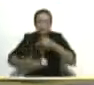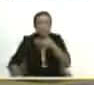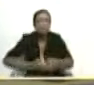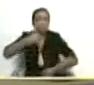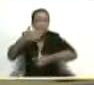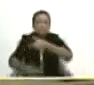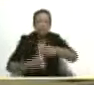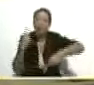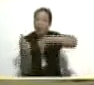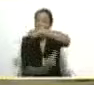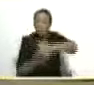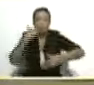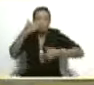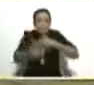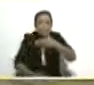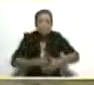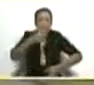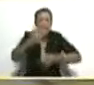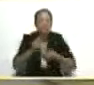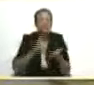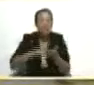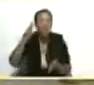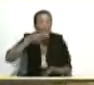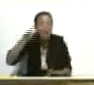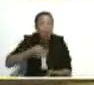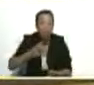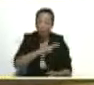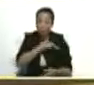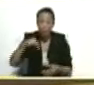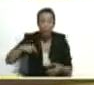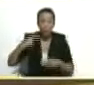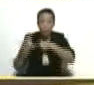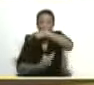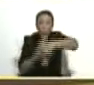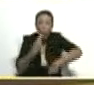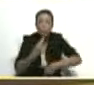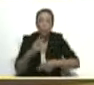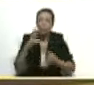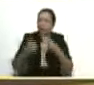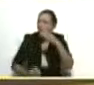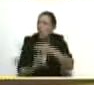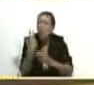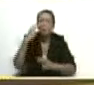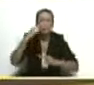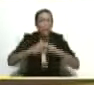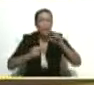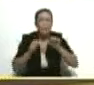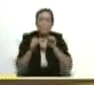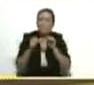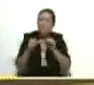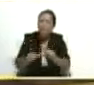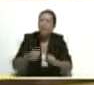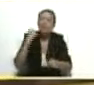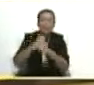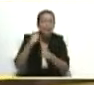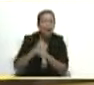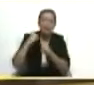Y una revolución, si es verdadera, como la nuestra, tiene que ser una construcción permanente.